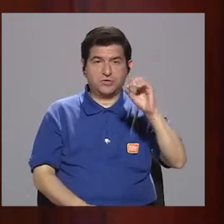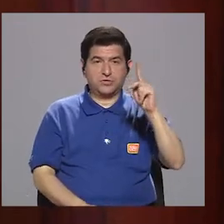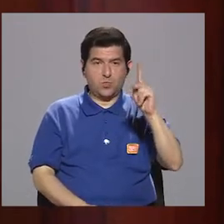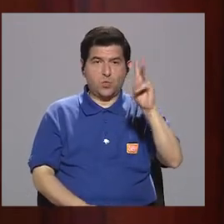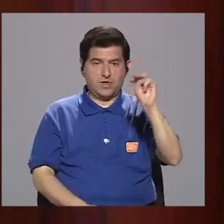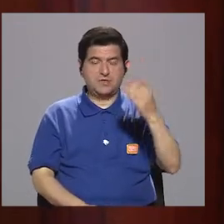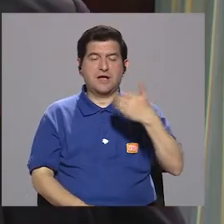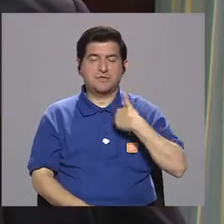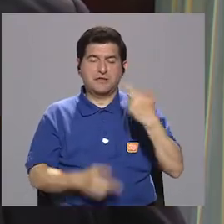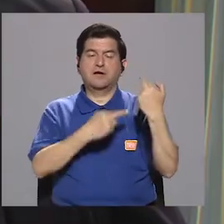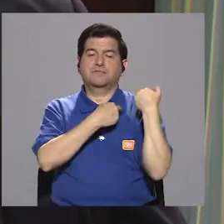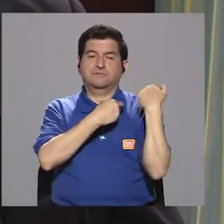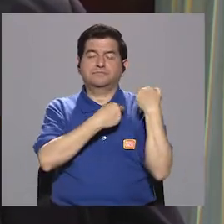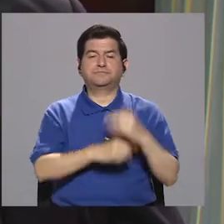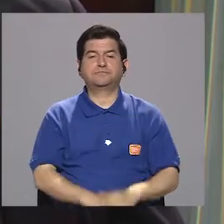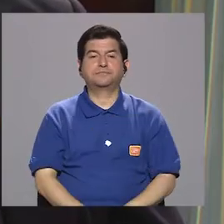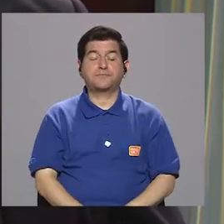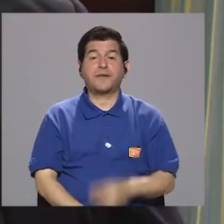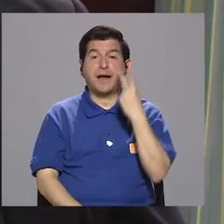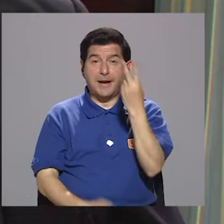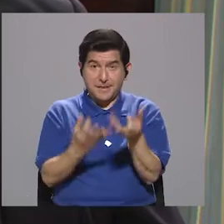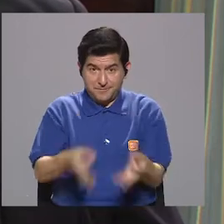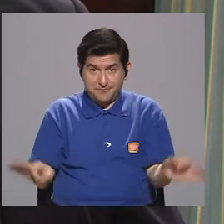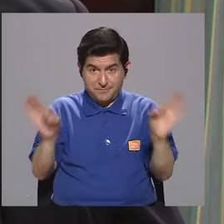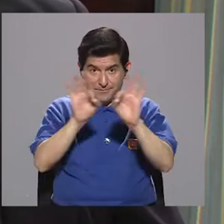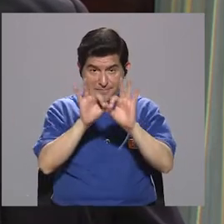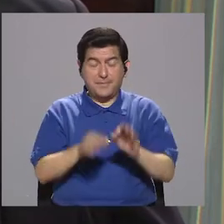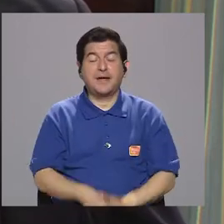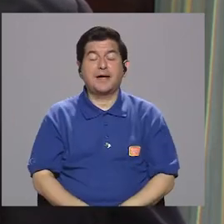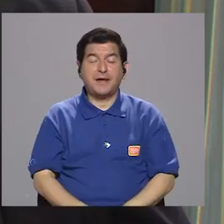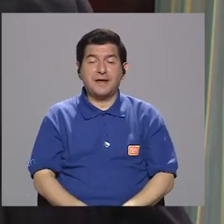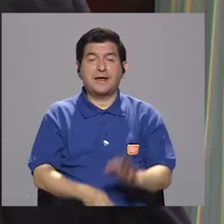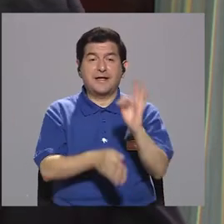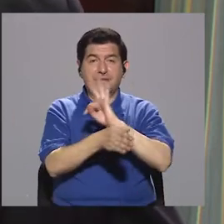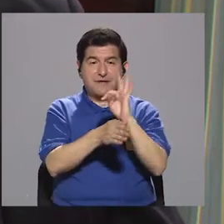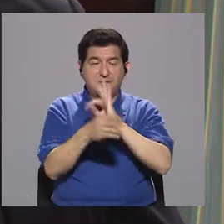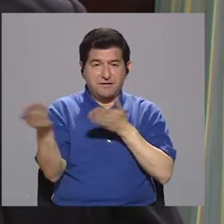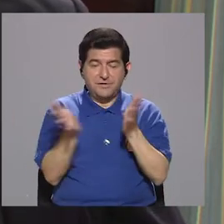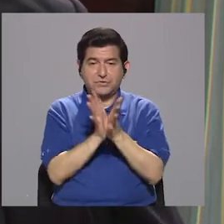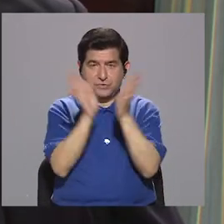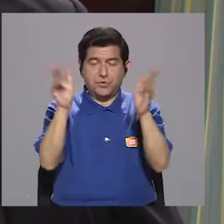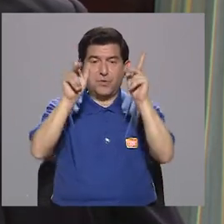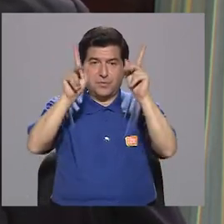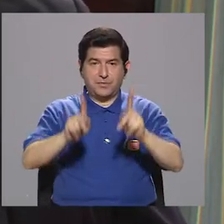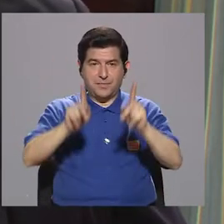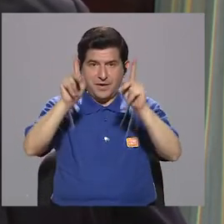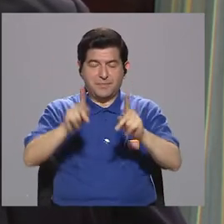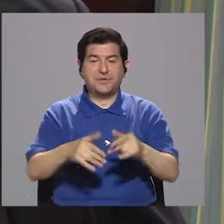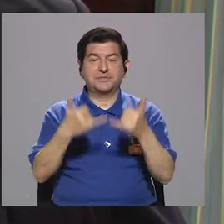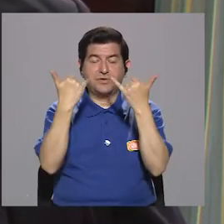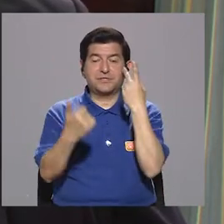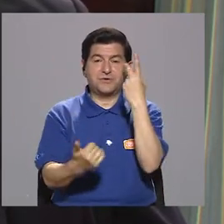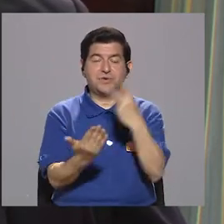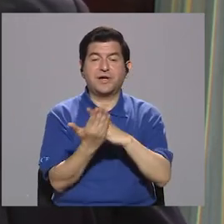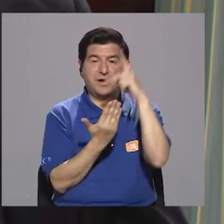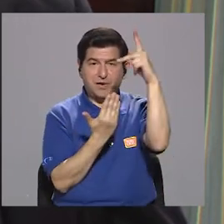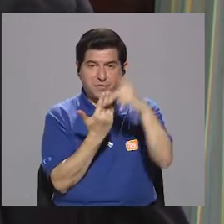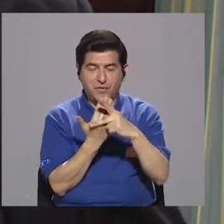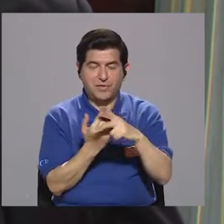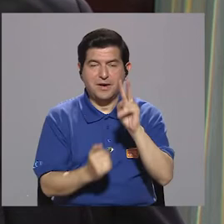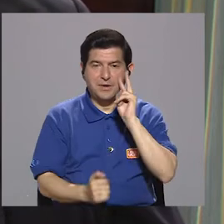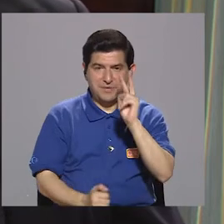corresponde el MOB. Es una gran cantidad. Ve la importancia de la televisión de servicio público y para que la gente que está casualmente viendo esta